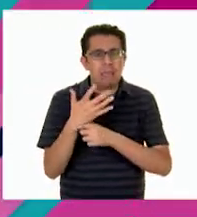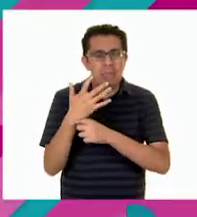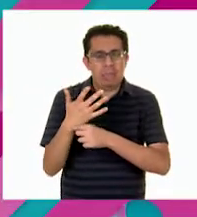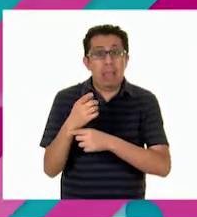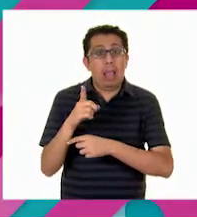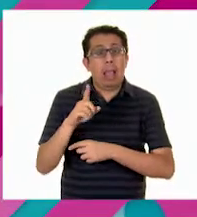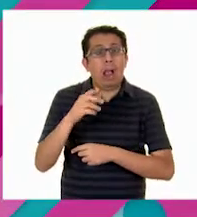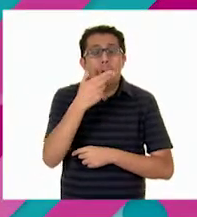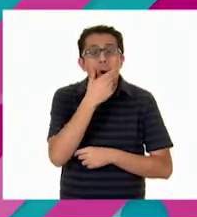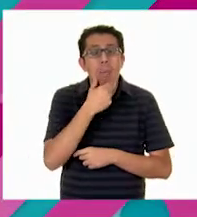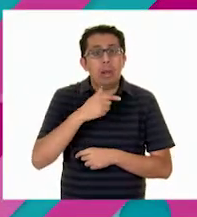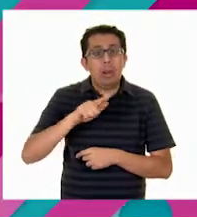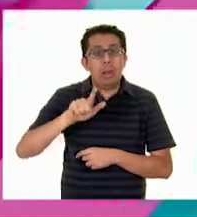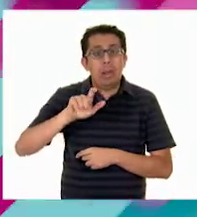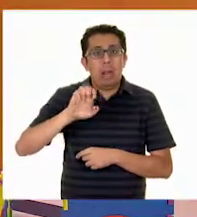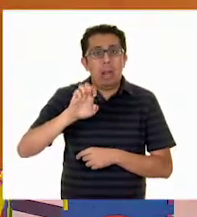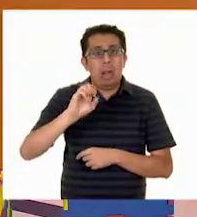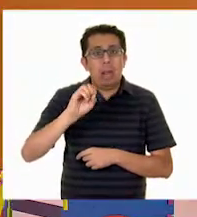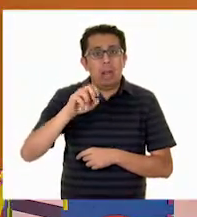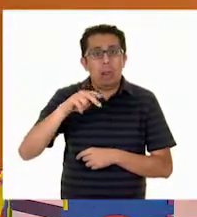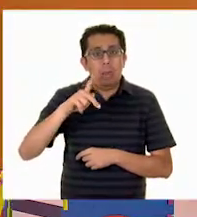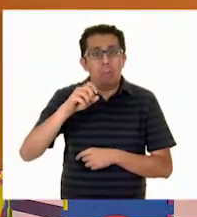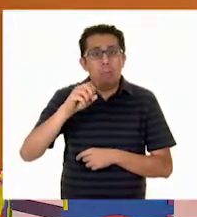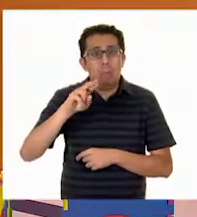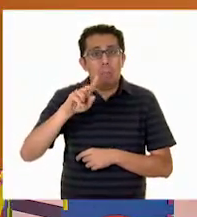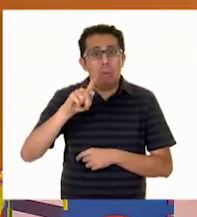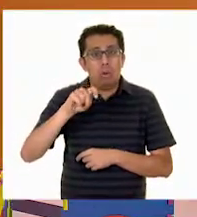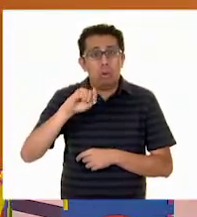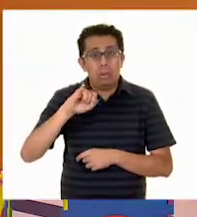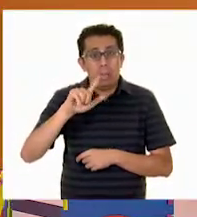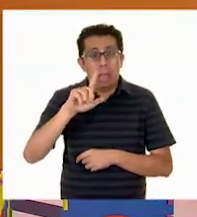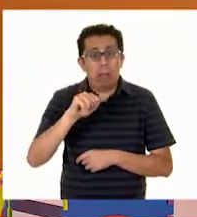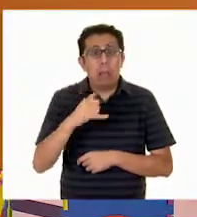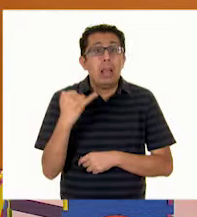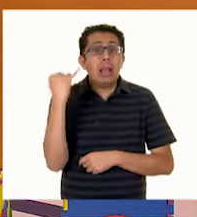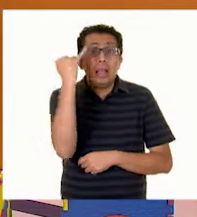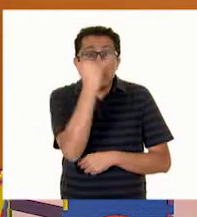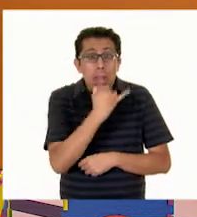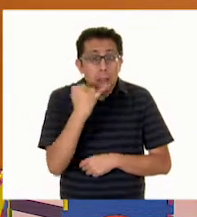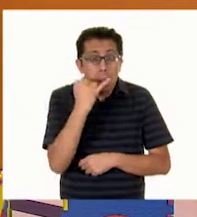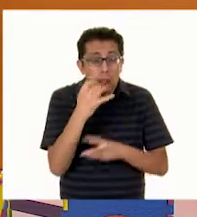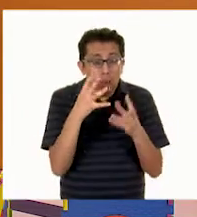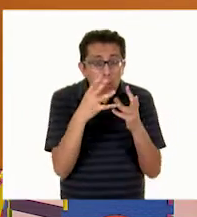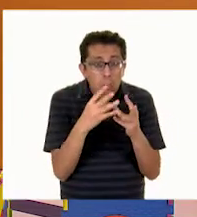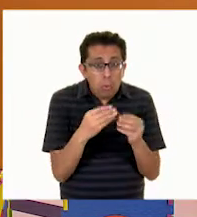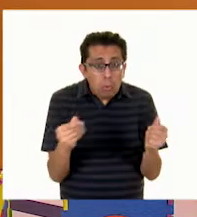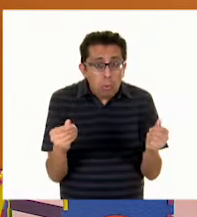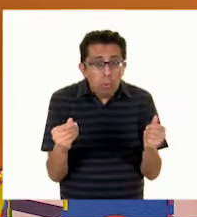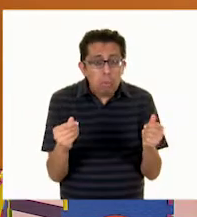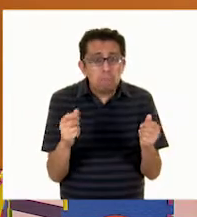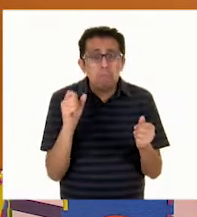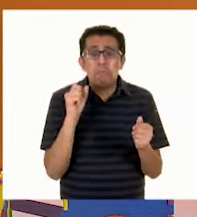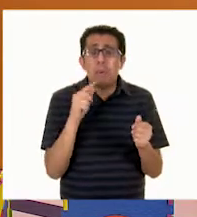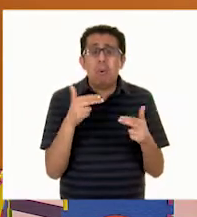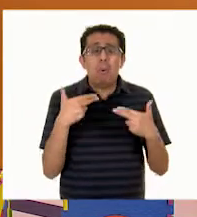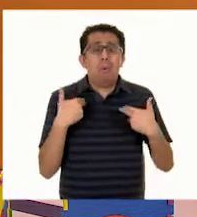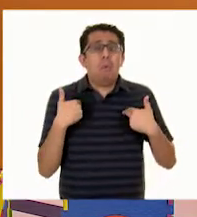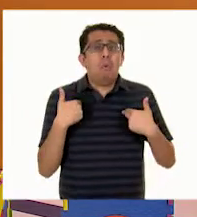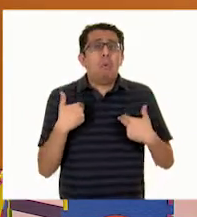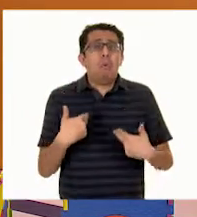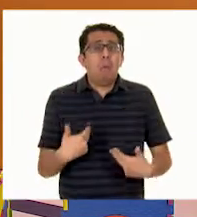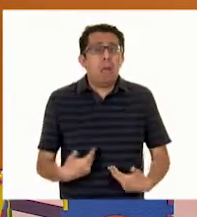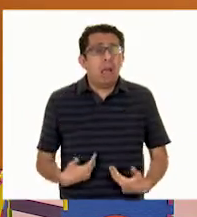cada vez que una lengua muere, entonces la humanidad parece que también